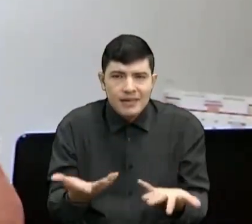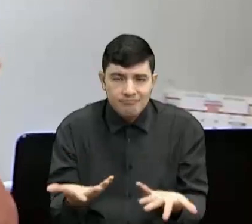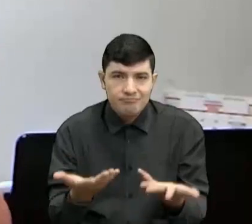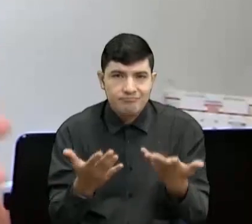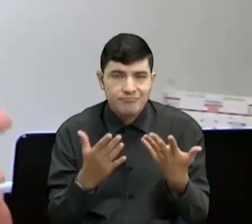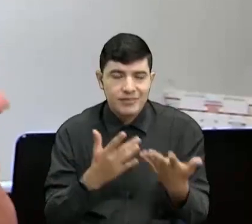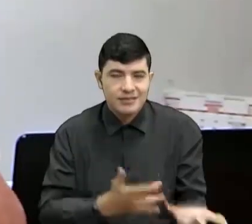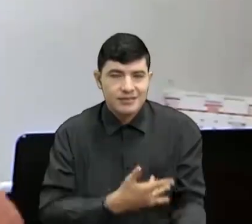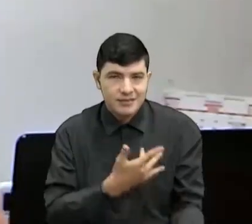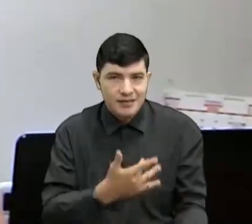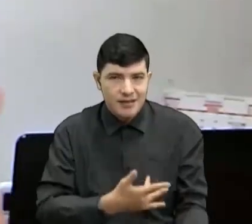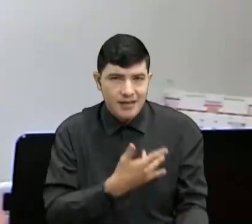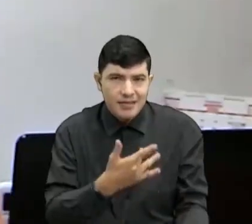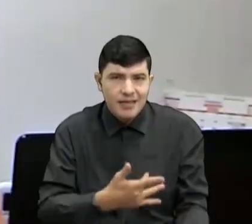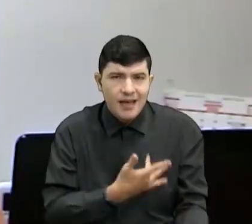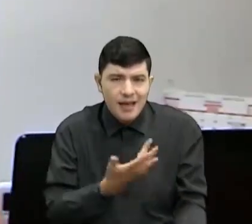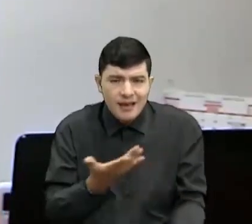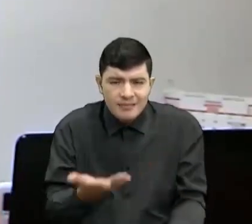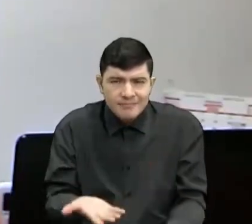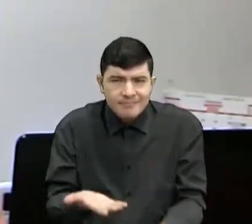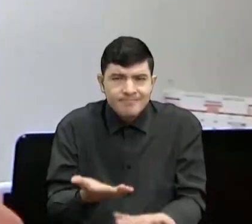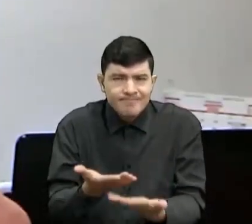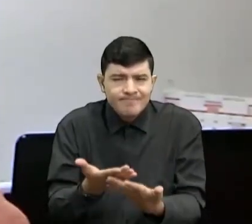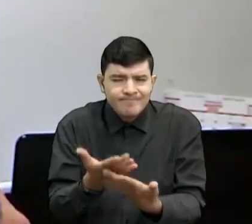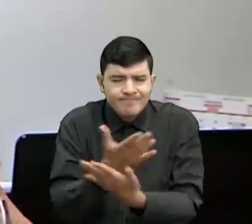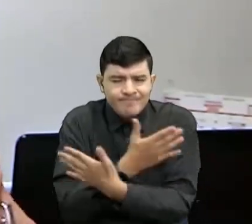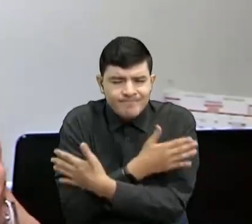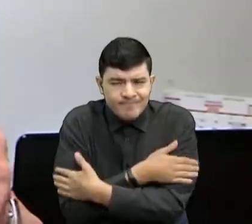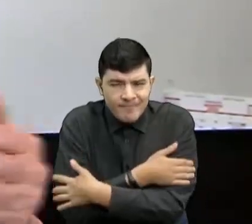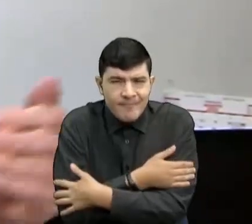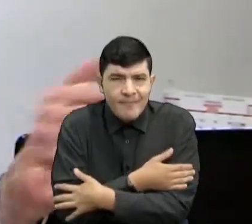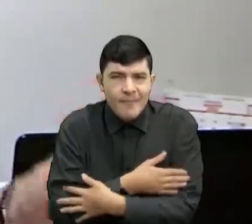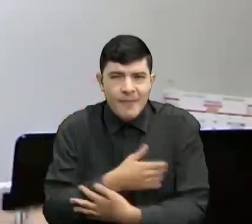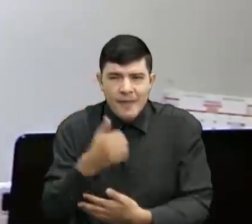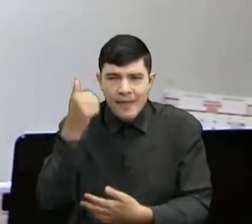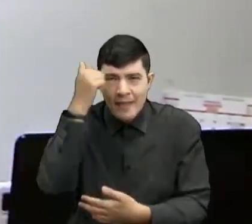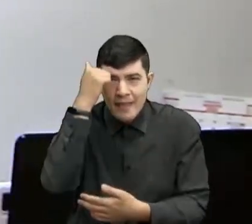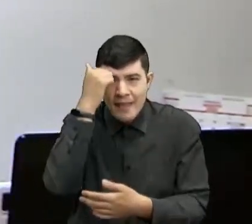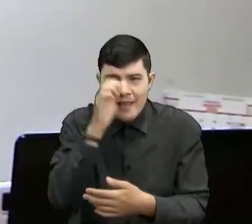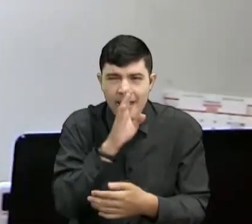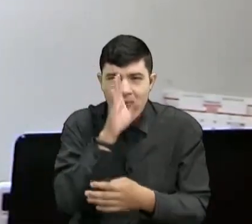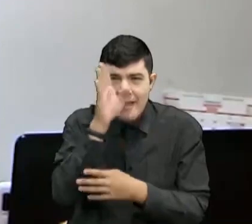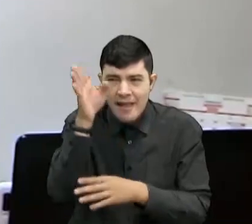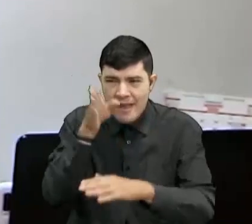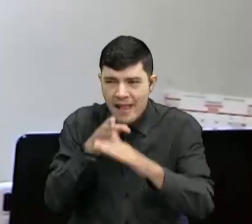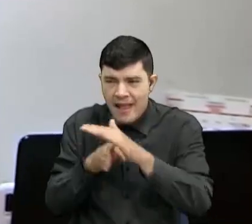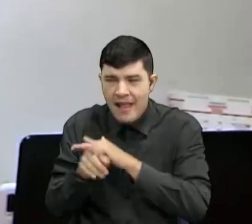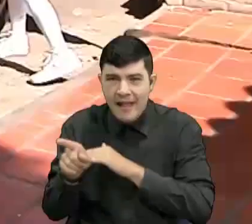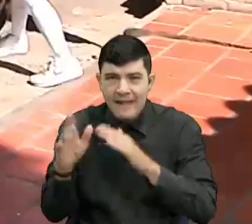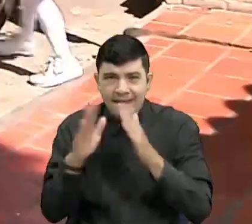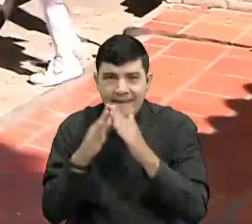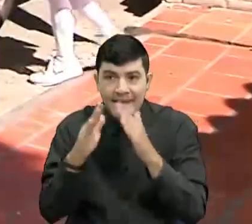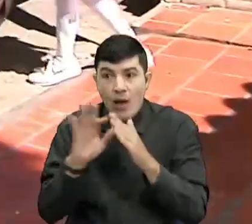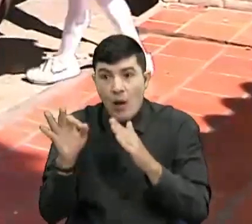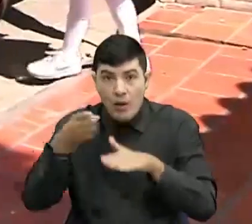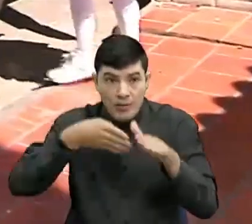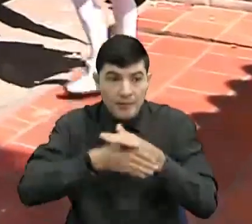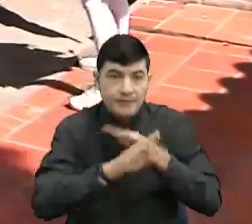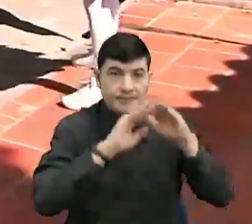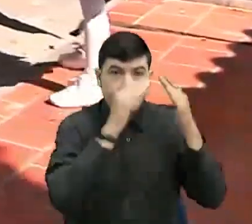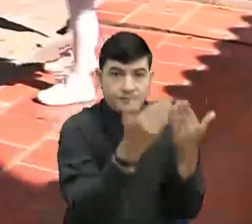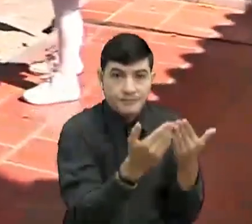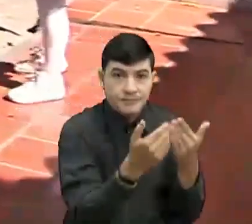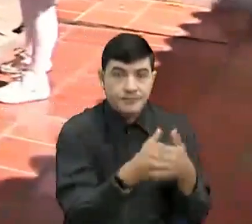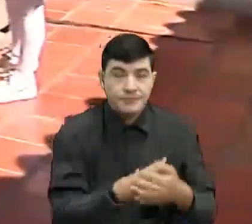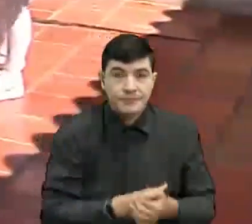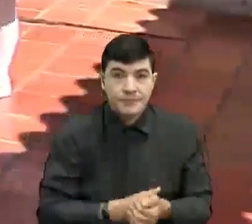aquel calor humano al cual ellos estaban acostumbrados a llegar a casa, al colegio. Hemos hecho este